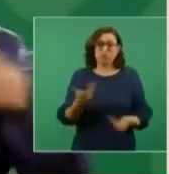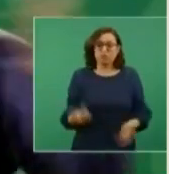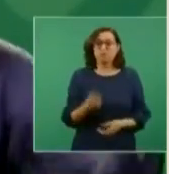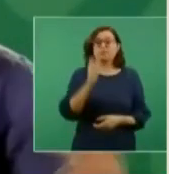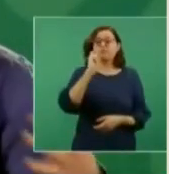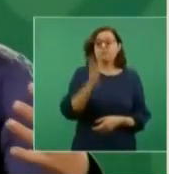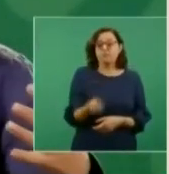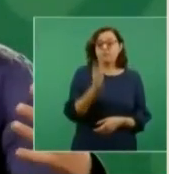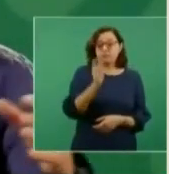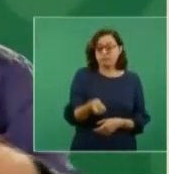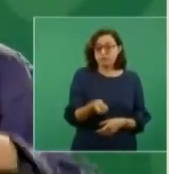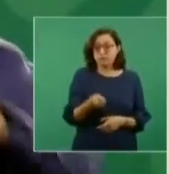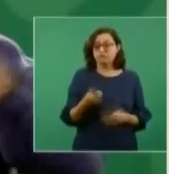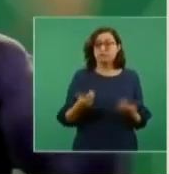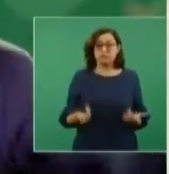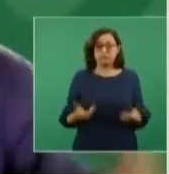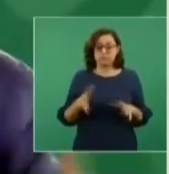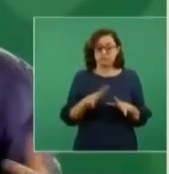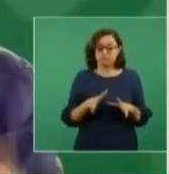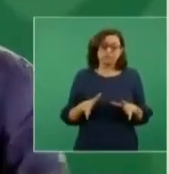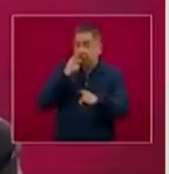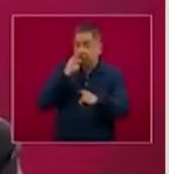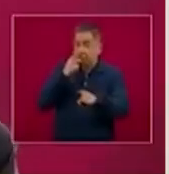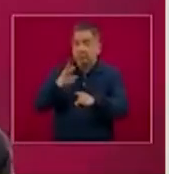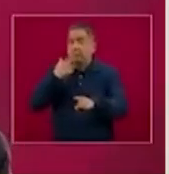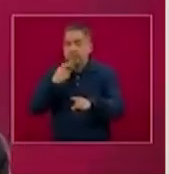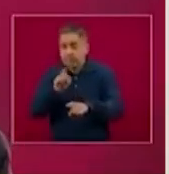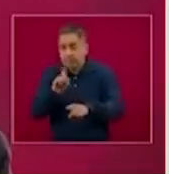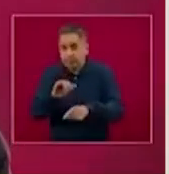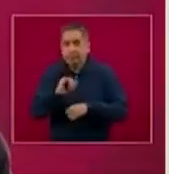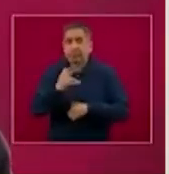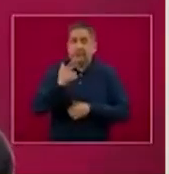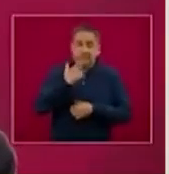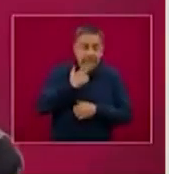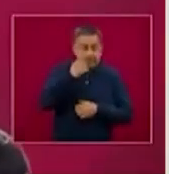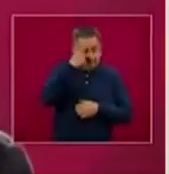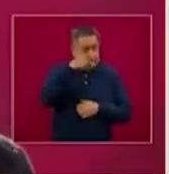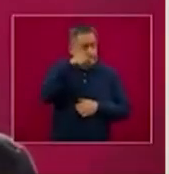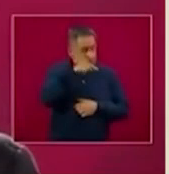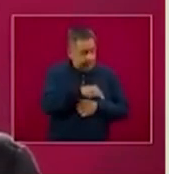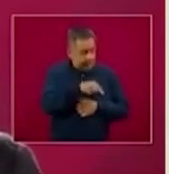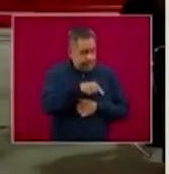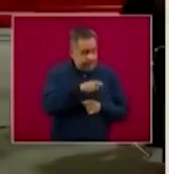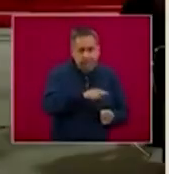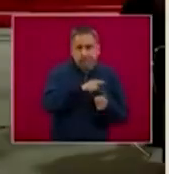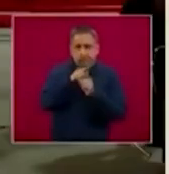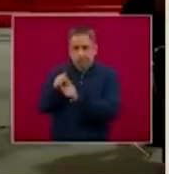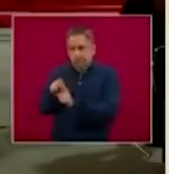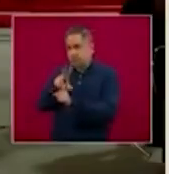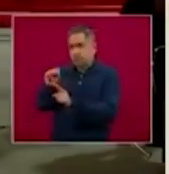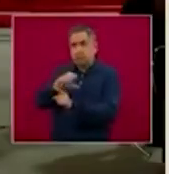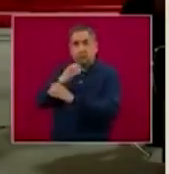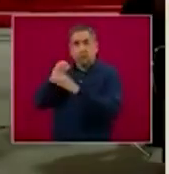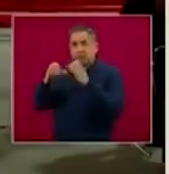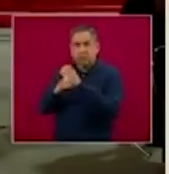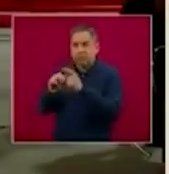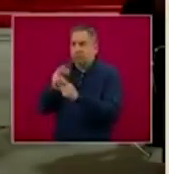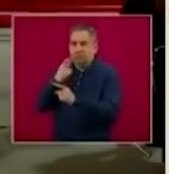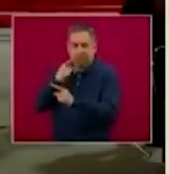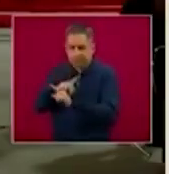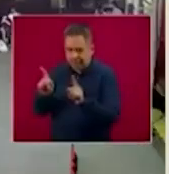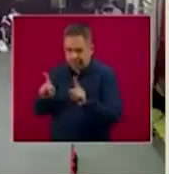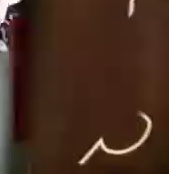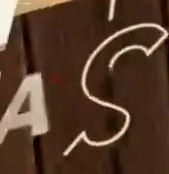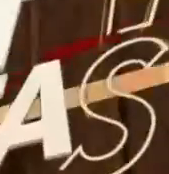conferencias. Recordemos su frase célebre, aquí está. Ahora, sirve para lo que sirve y no sirve para lo que desafortunadamente